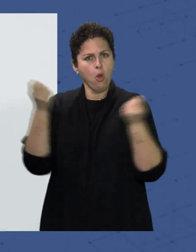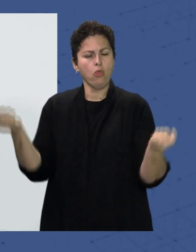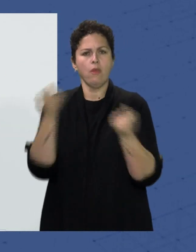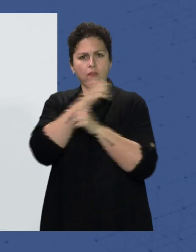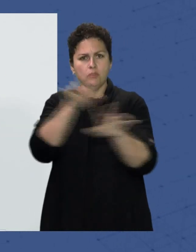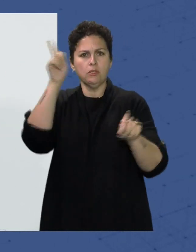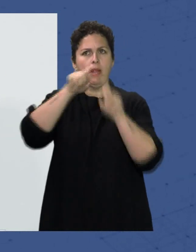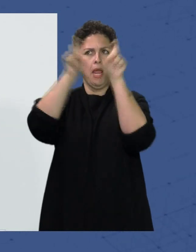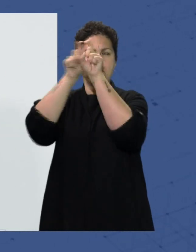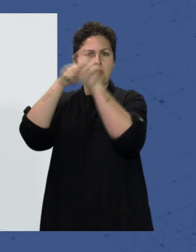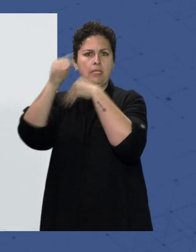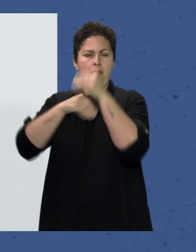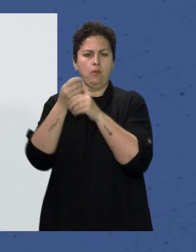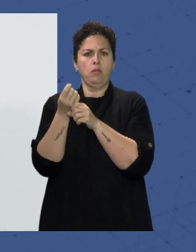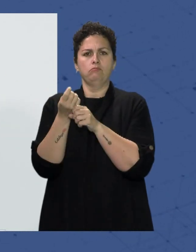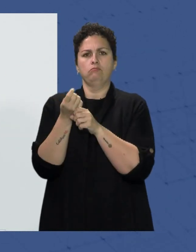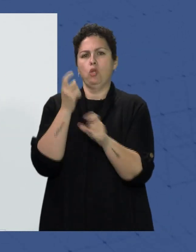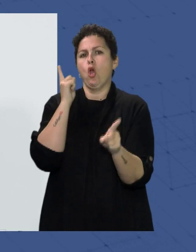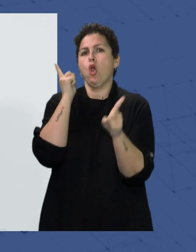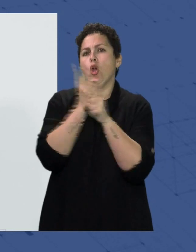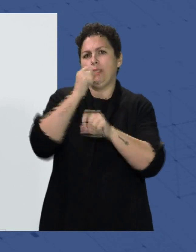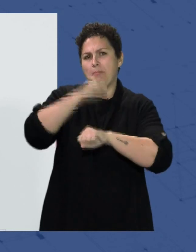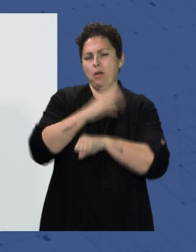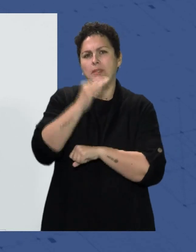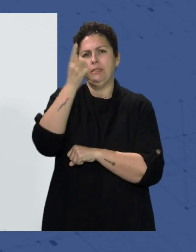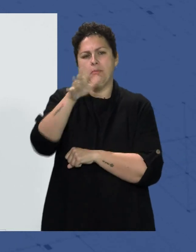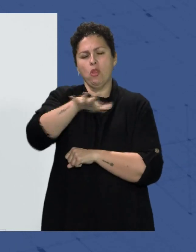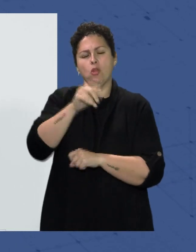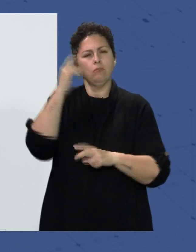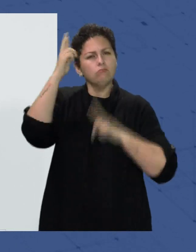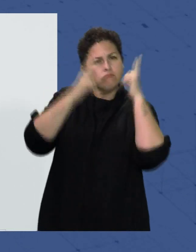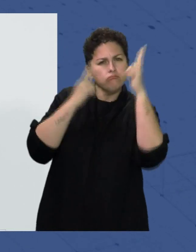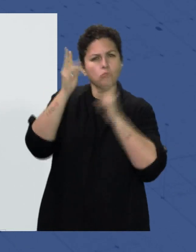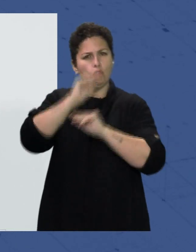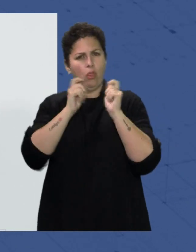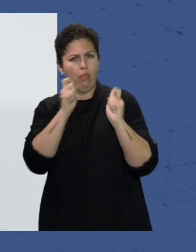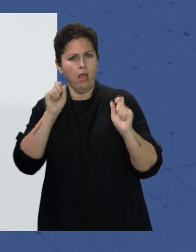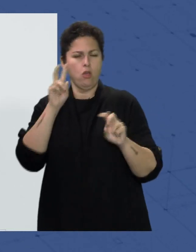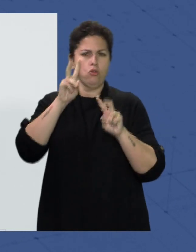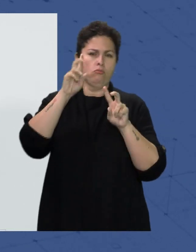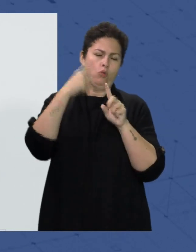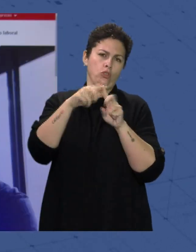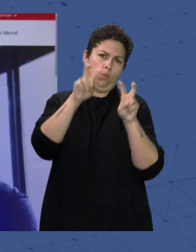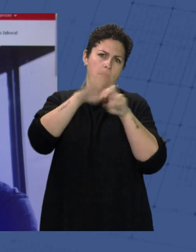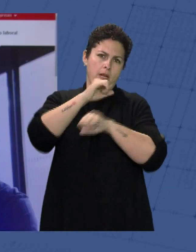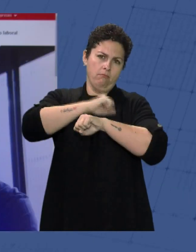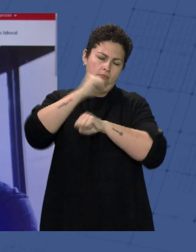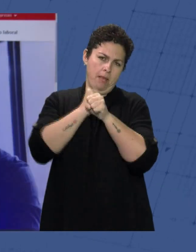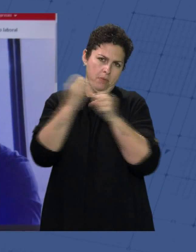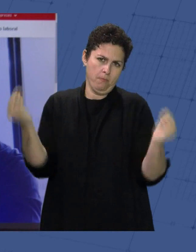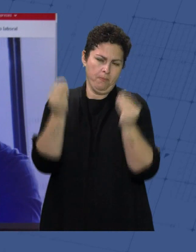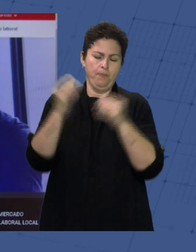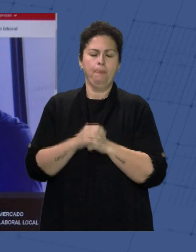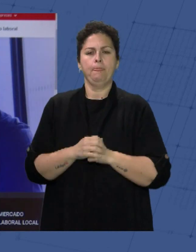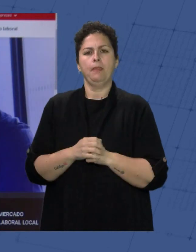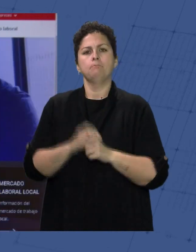las entidades que luchan contra el desempleo y un lugar donde reflexionar y aportar soluciones innovadoras para el fomento del empleo. Concretamente,